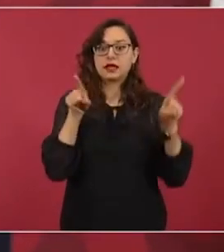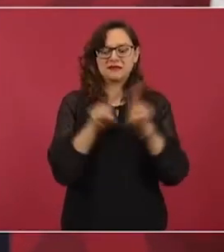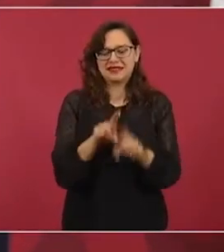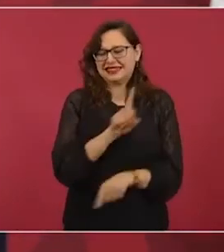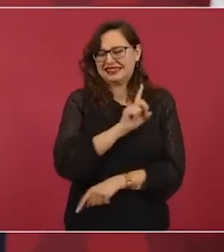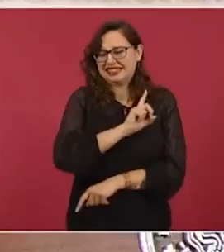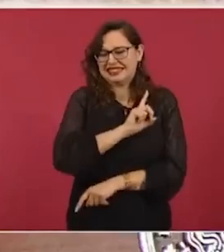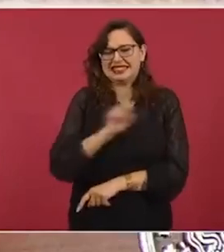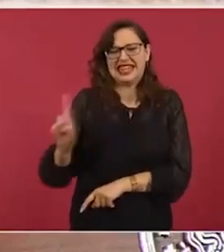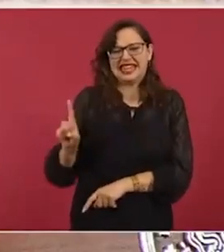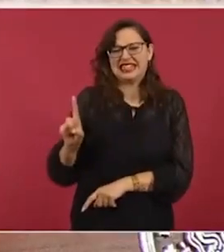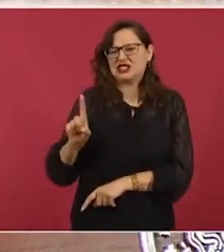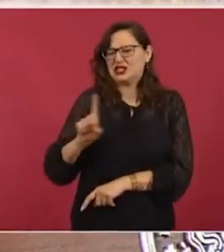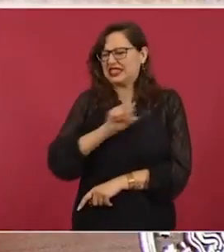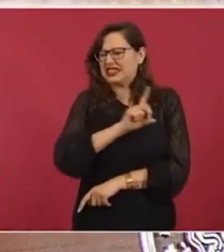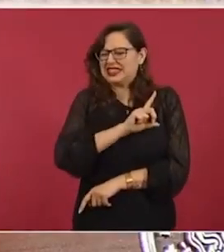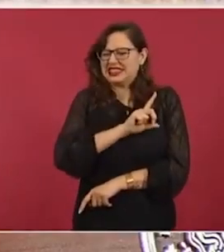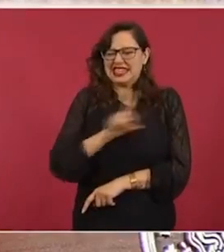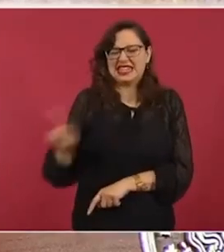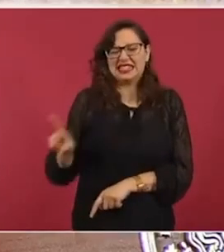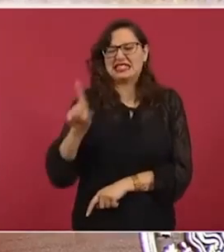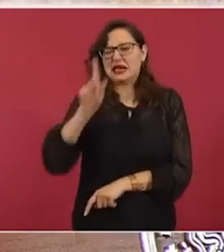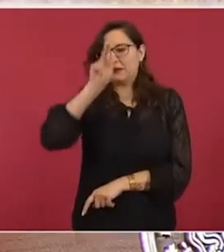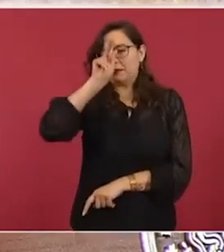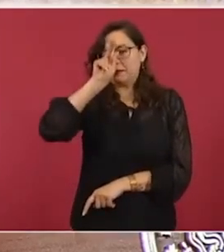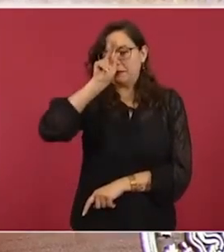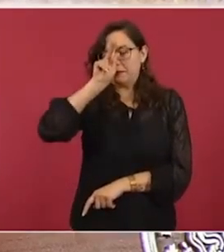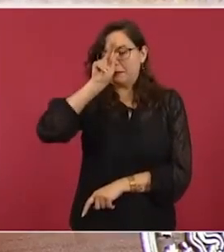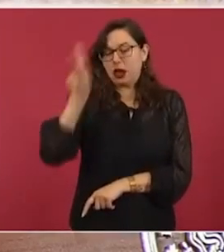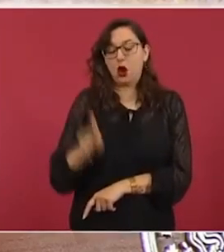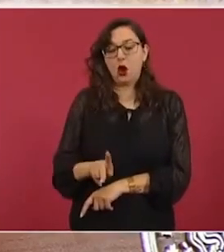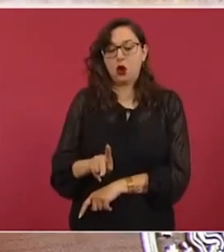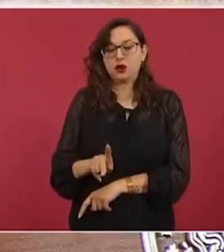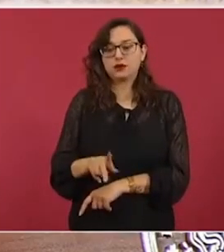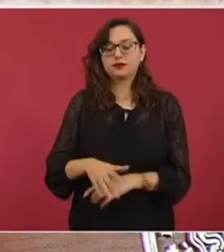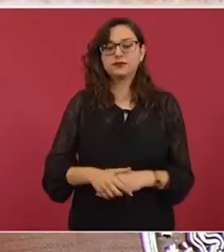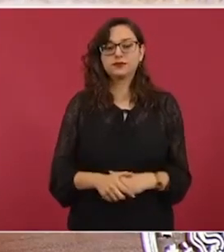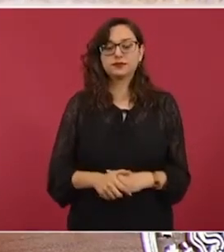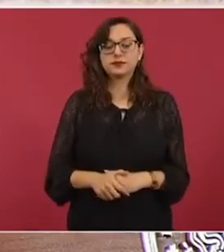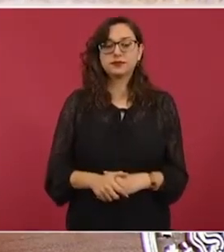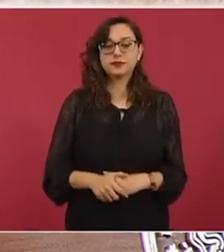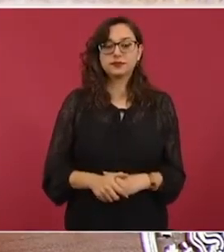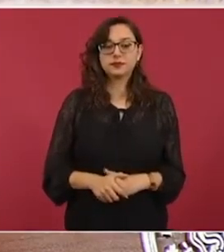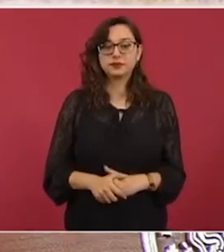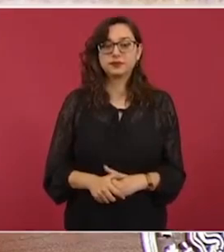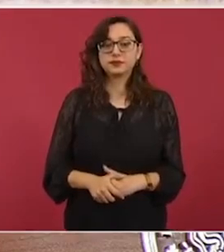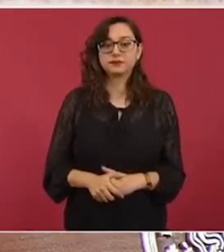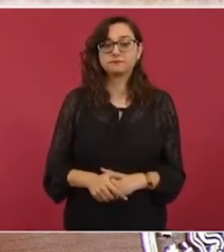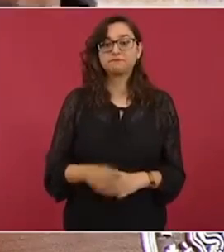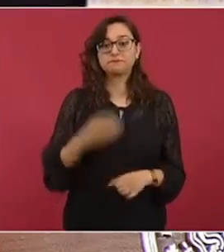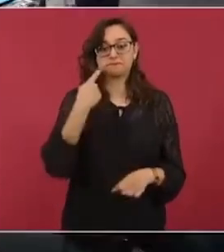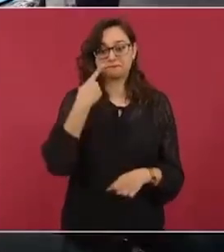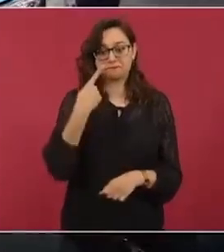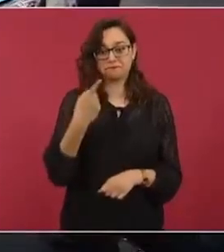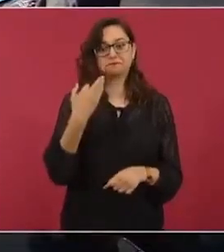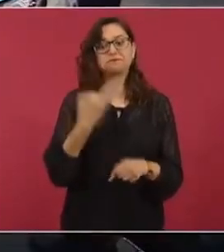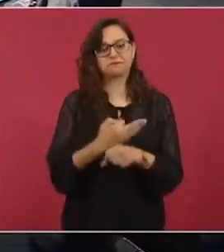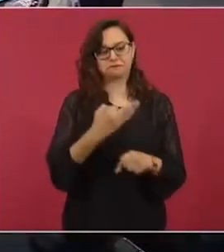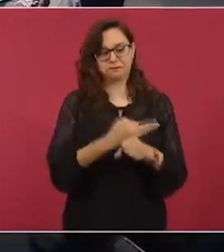casi fascista, con todo respeto. Lo van a escuchar ahora, porque ese